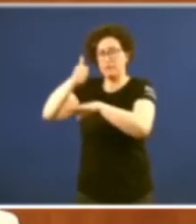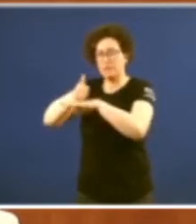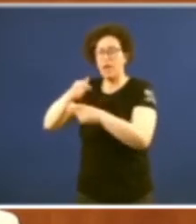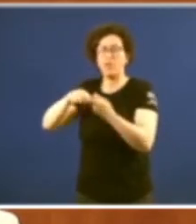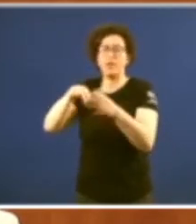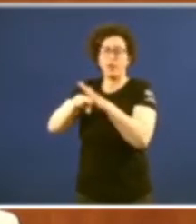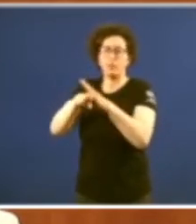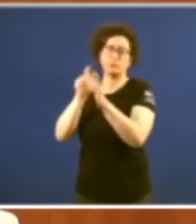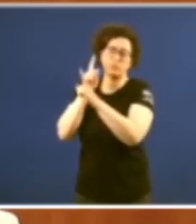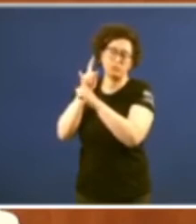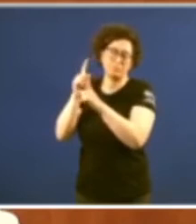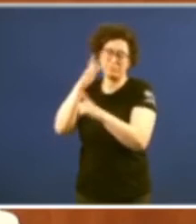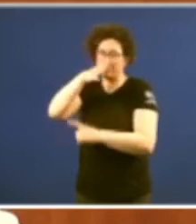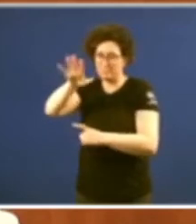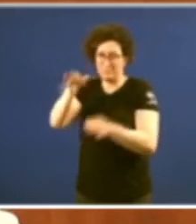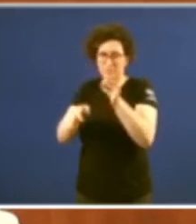constitucional vamos